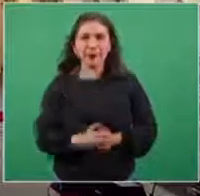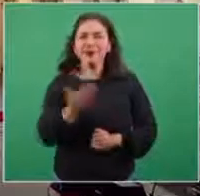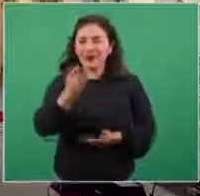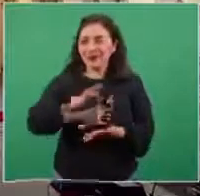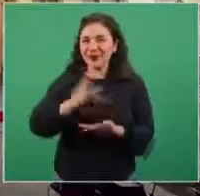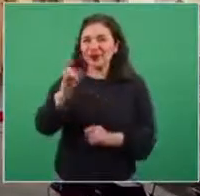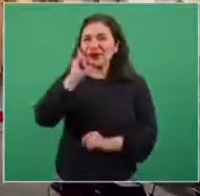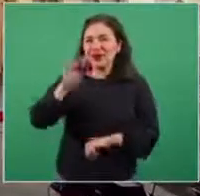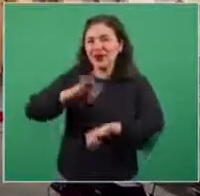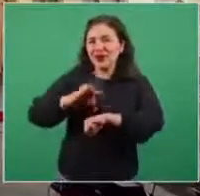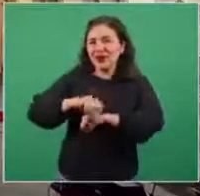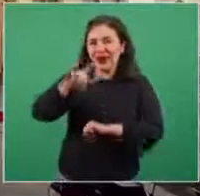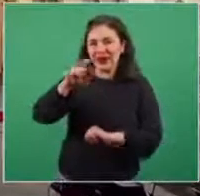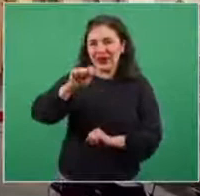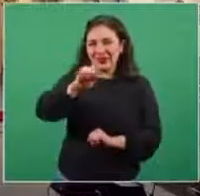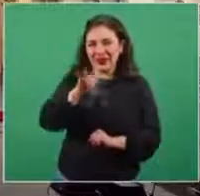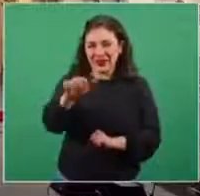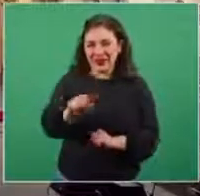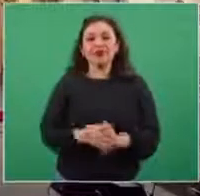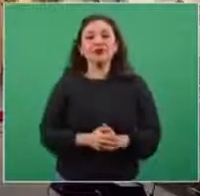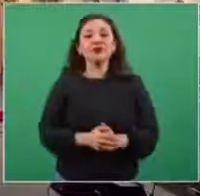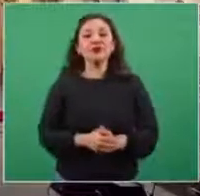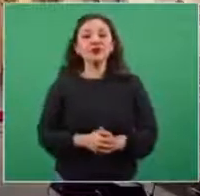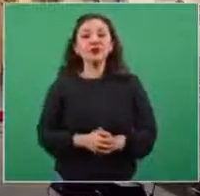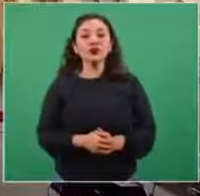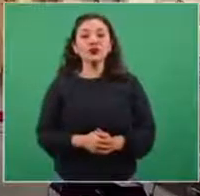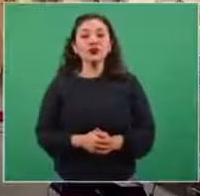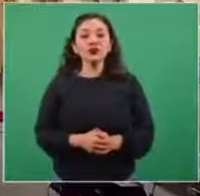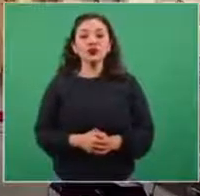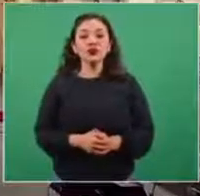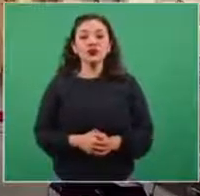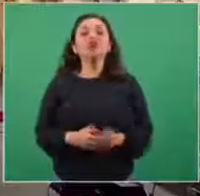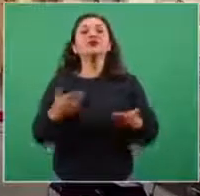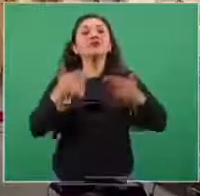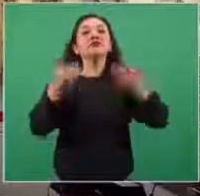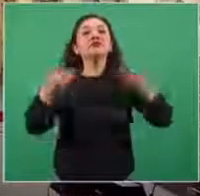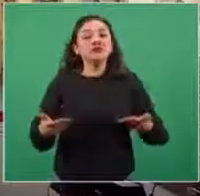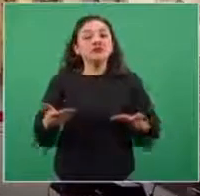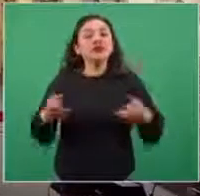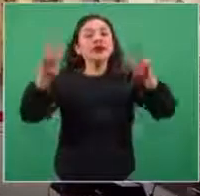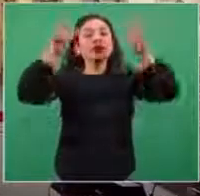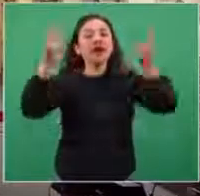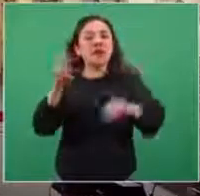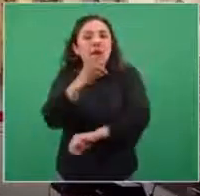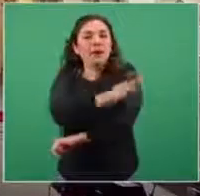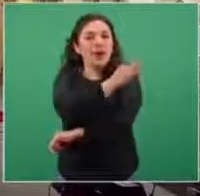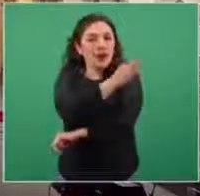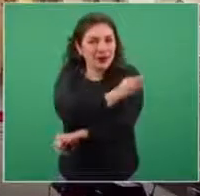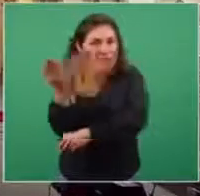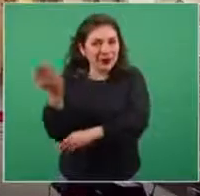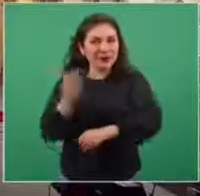Gracias, doctora Letze de la Torre Rosas. Vamos a pasar a la vacunación.